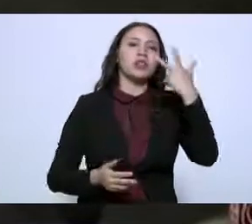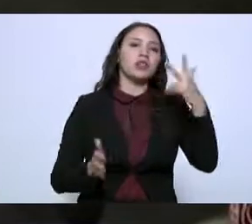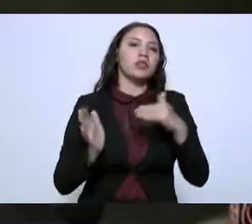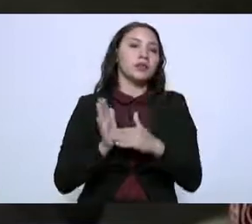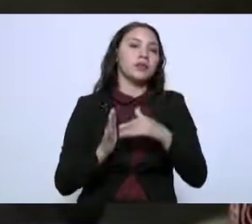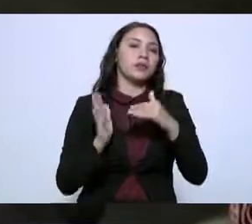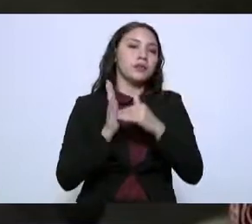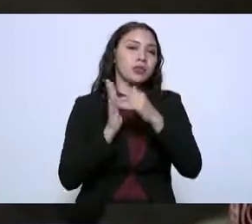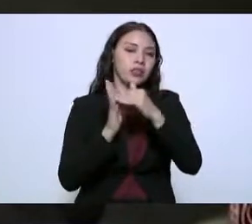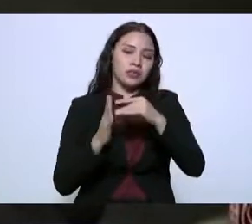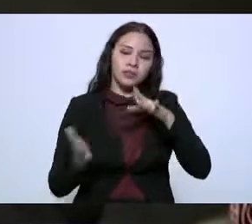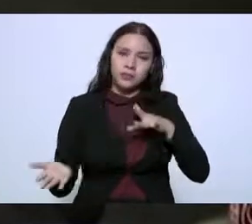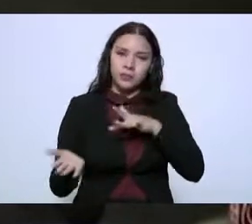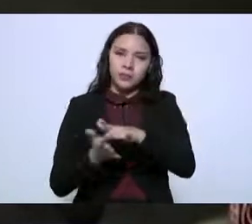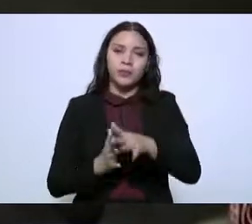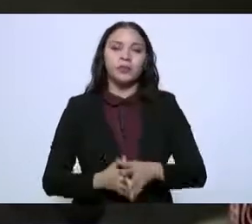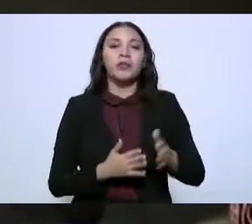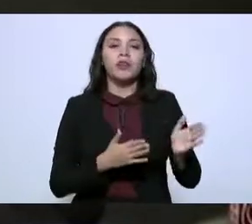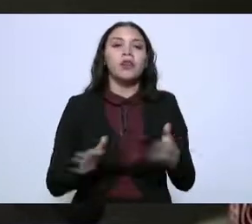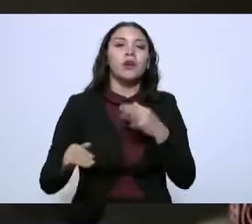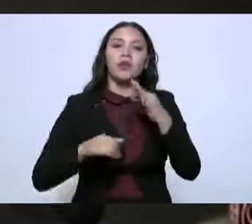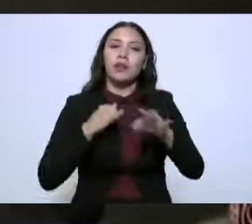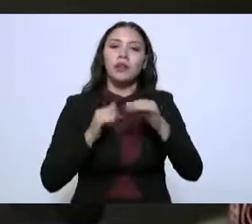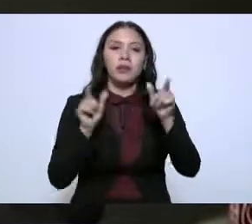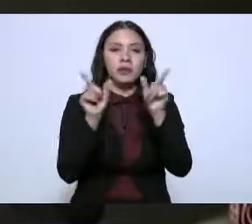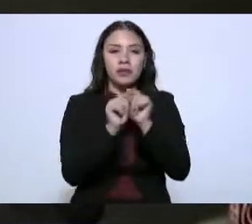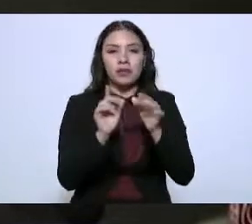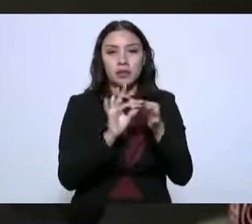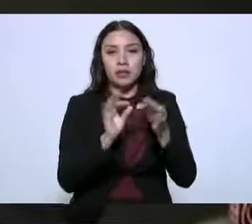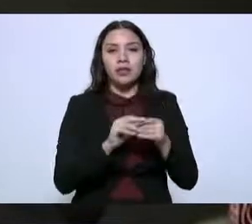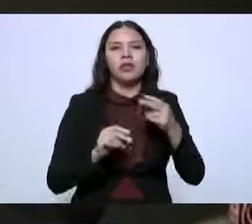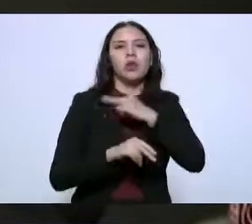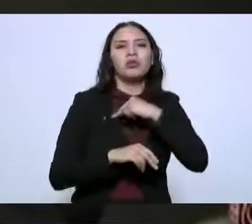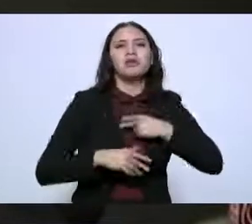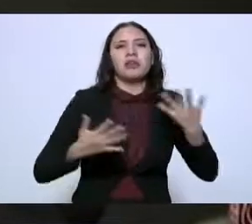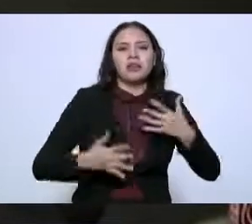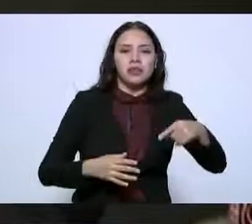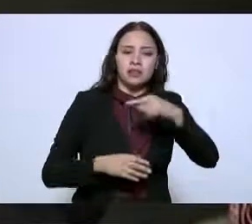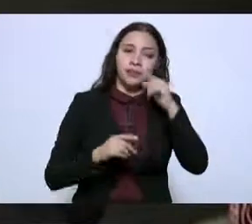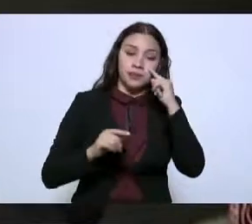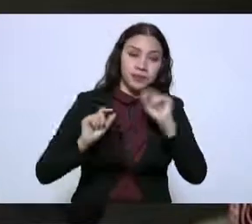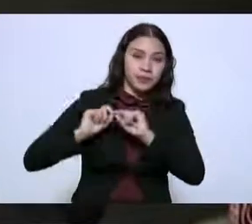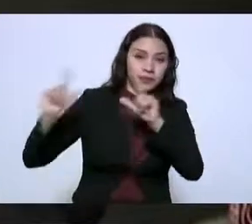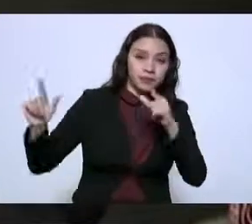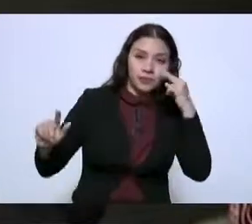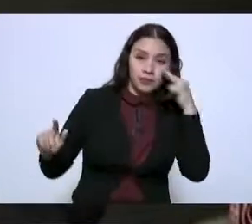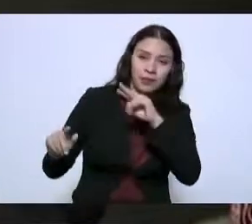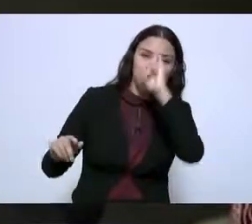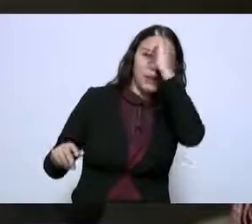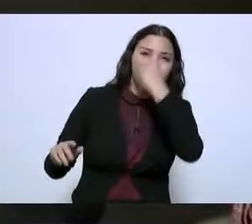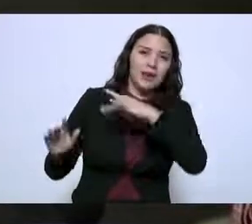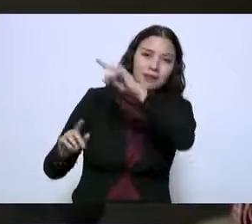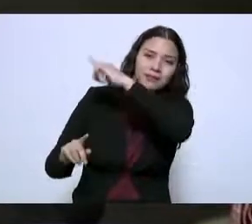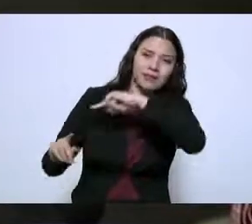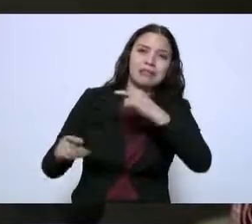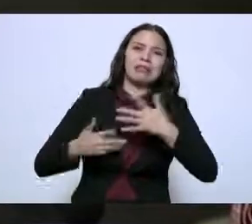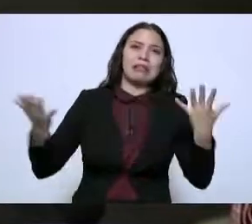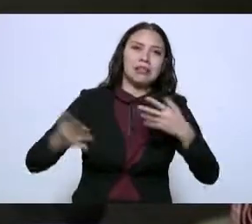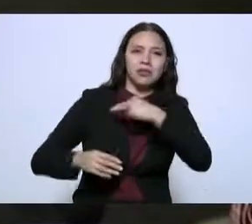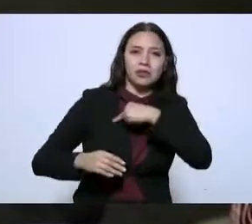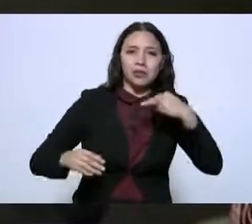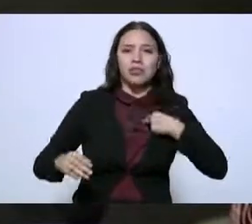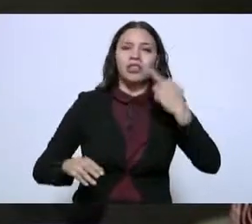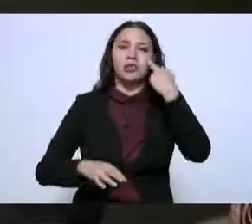millones de pesos. por último en relación al tipo de equipamiento siguiente lámina algunas imágenes de lo que corresponde las